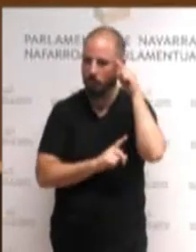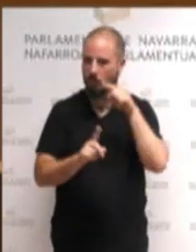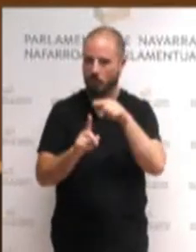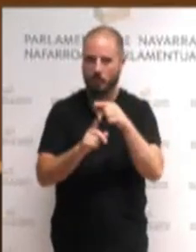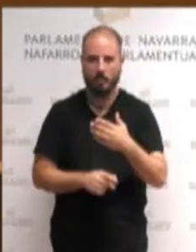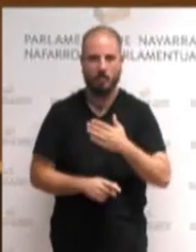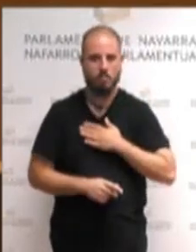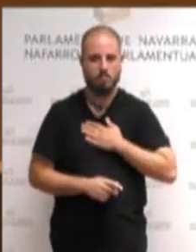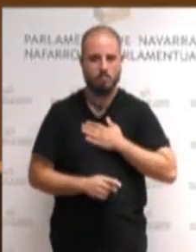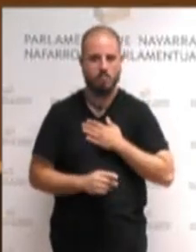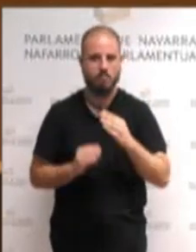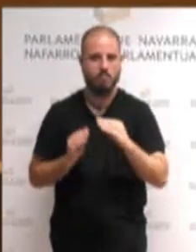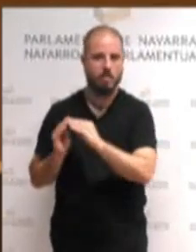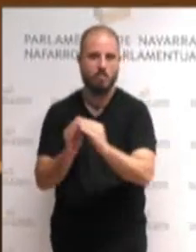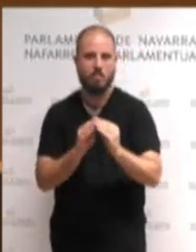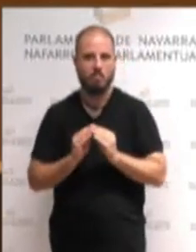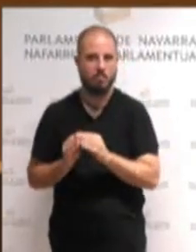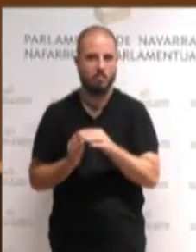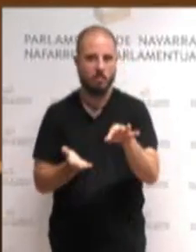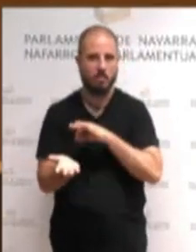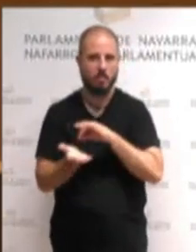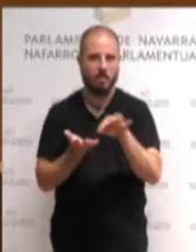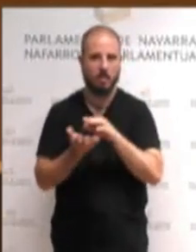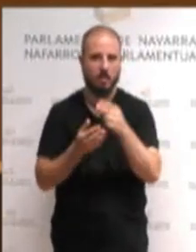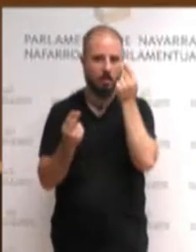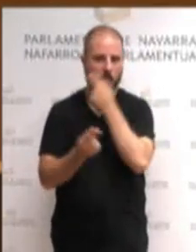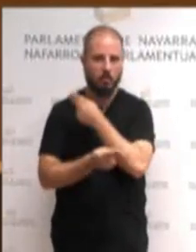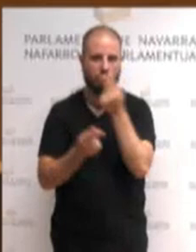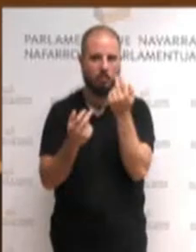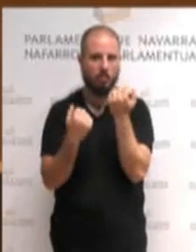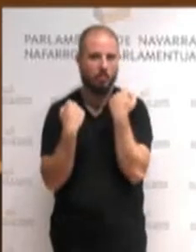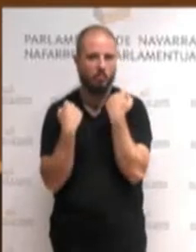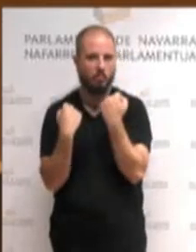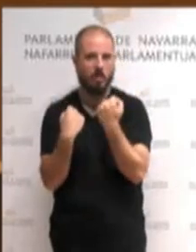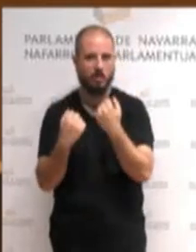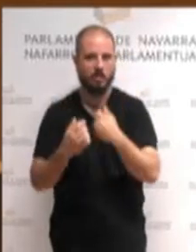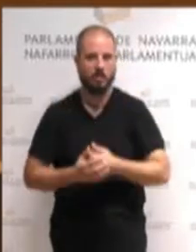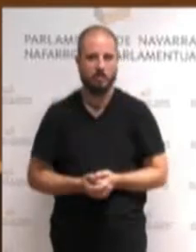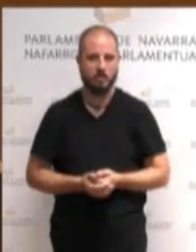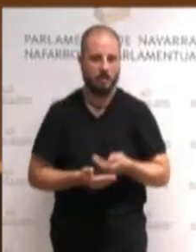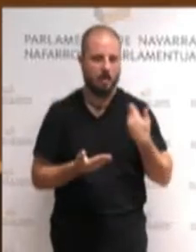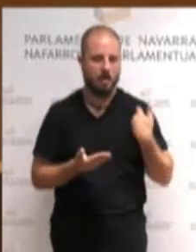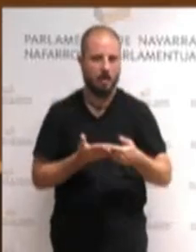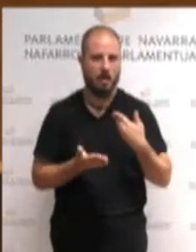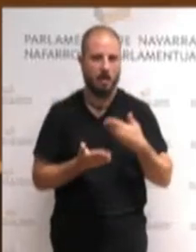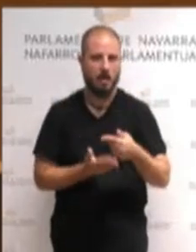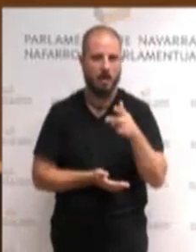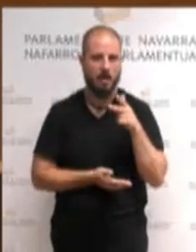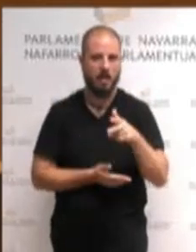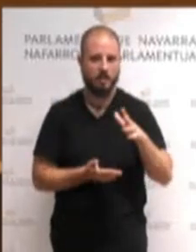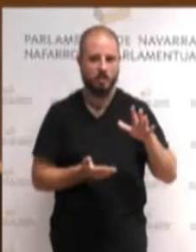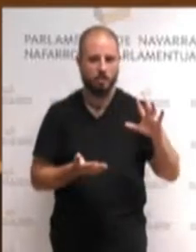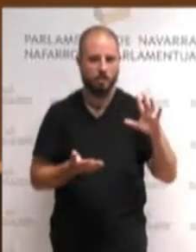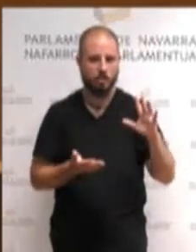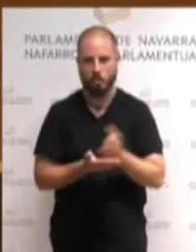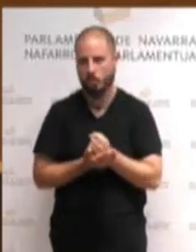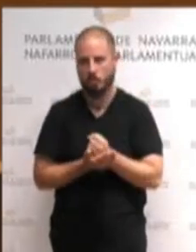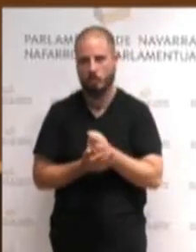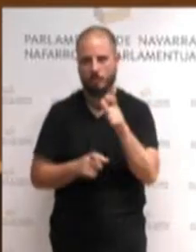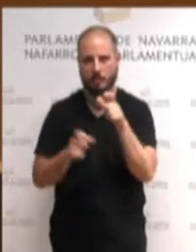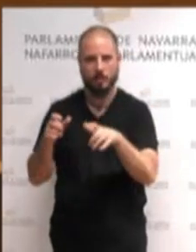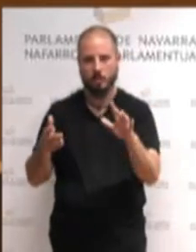la garantía de unos servicios públicos fuertes. La garantía de todos los derechos para todas las personas.